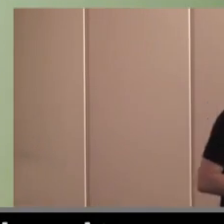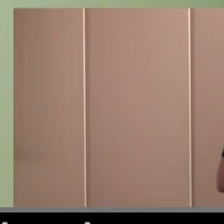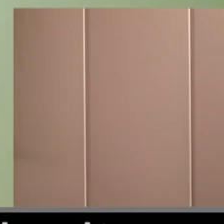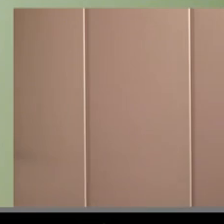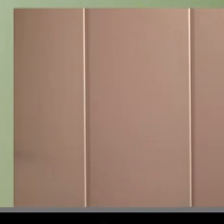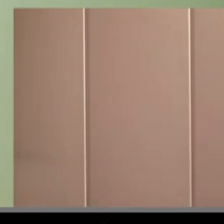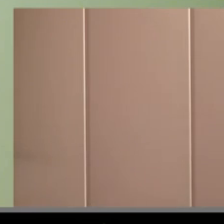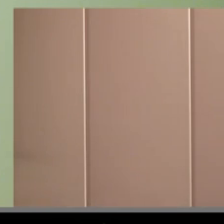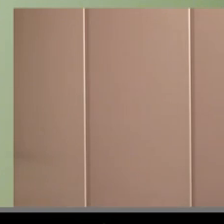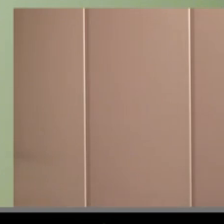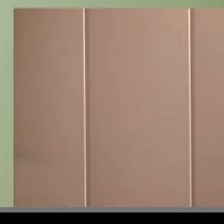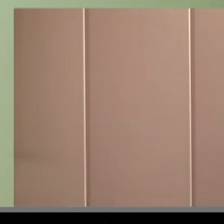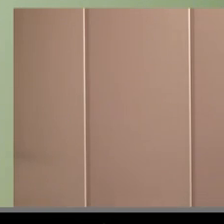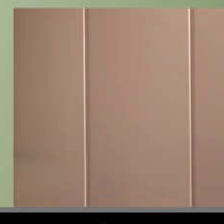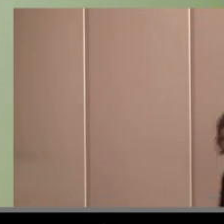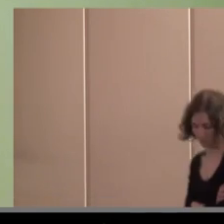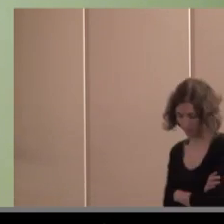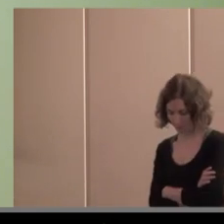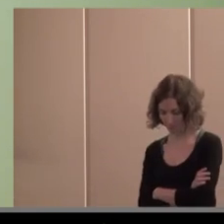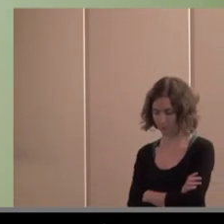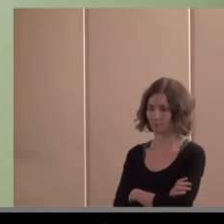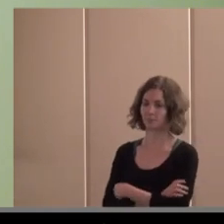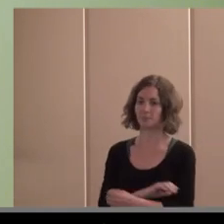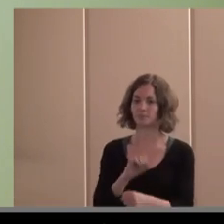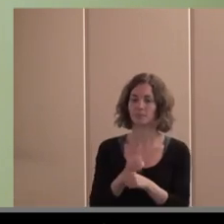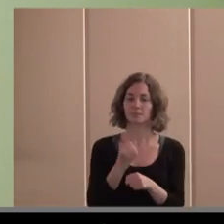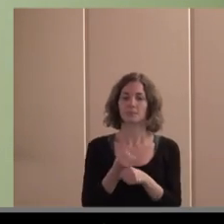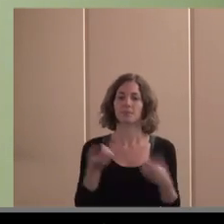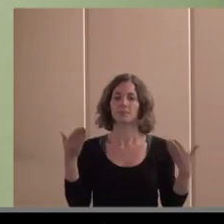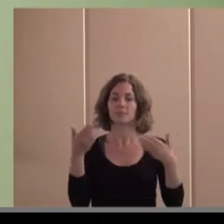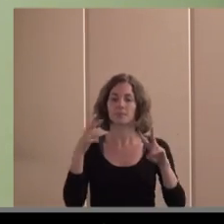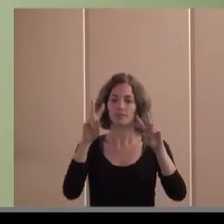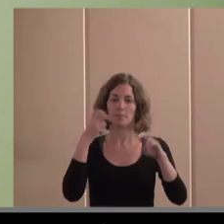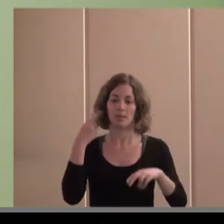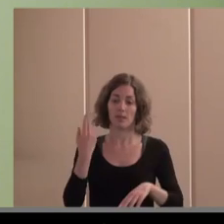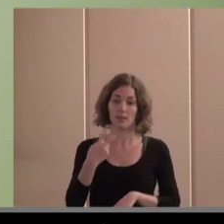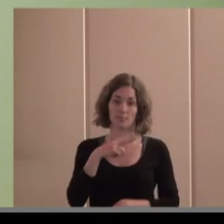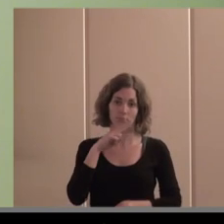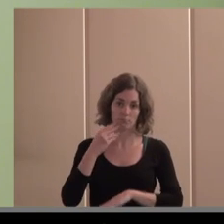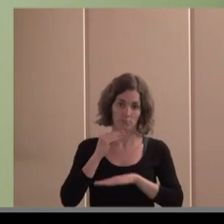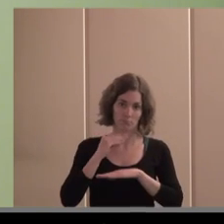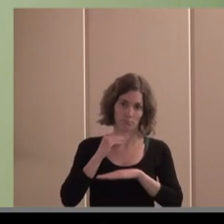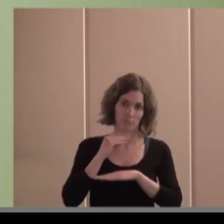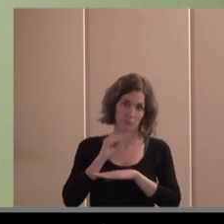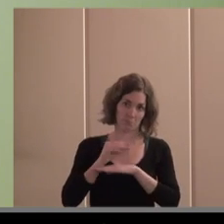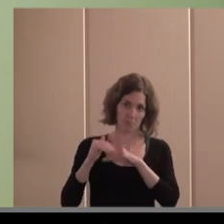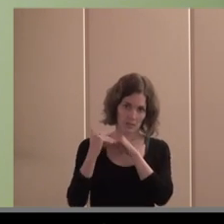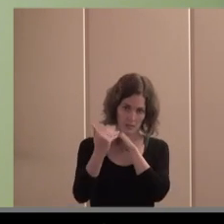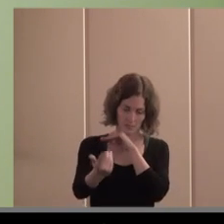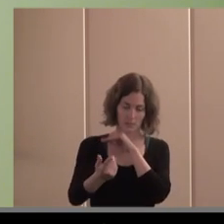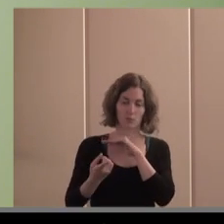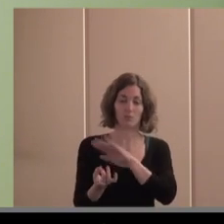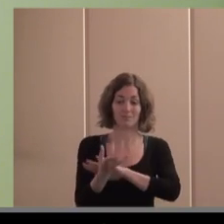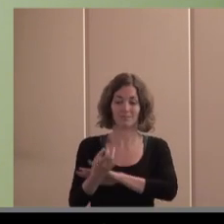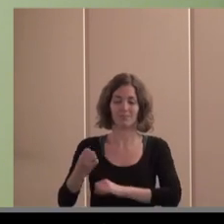el empleo centrándonos en el mantenimiento y la creación del empleo por todo lo que os acabo de comentar os imagináis que el